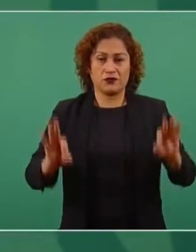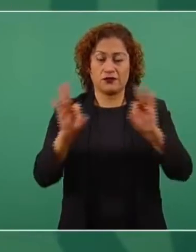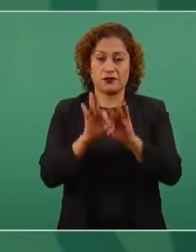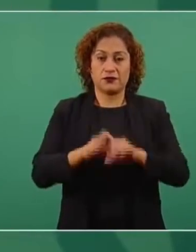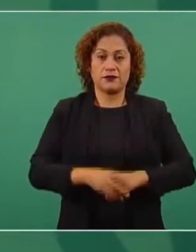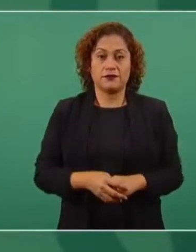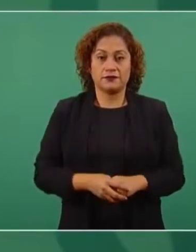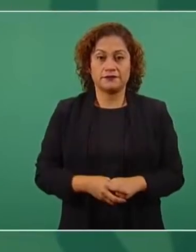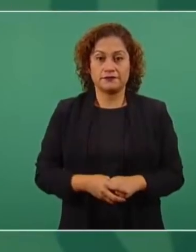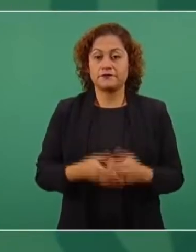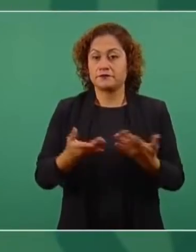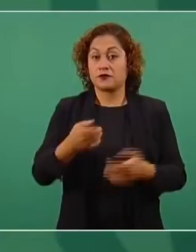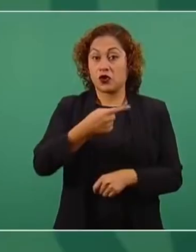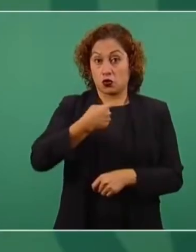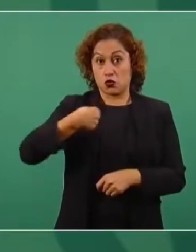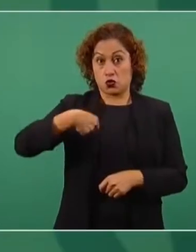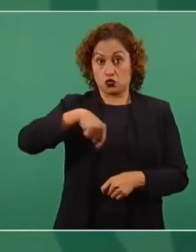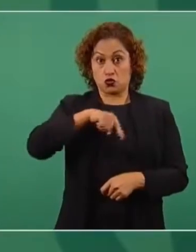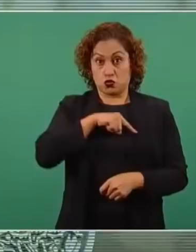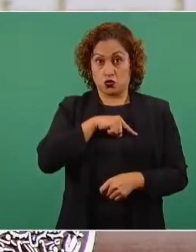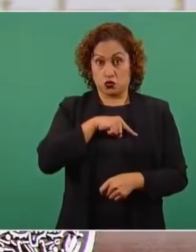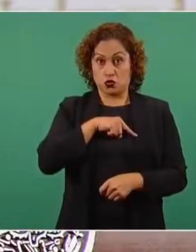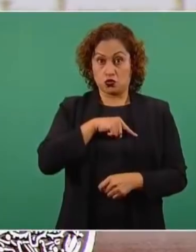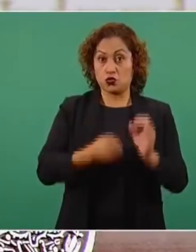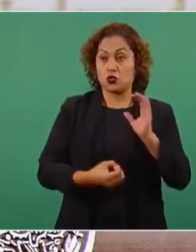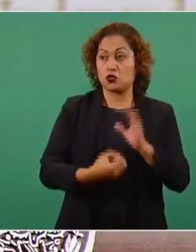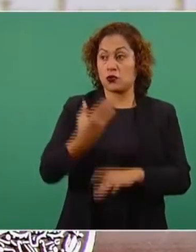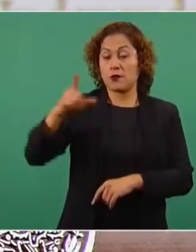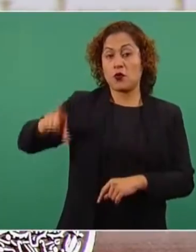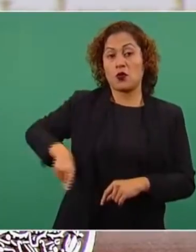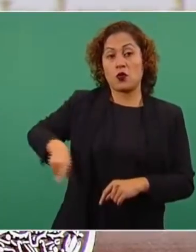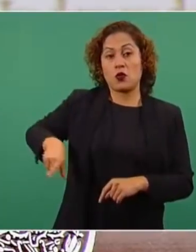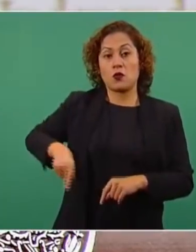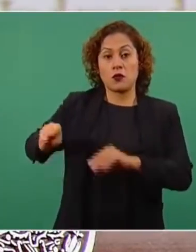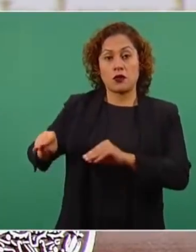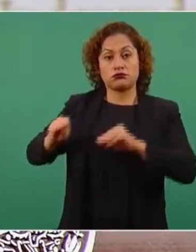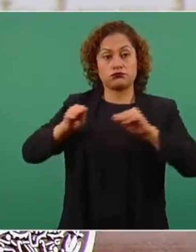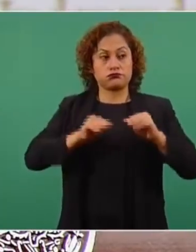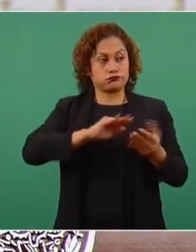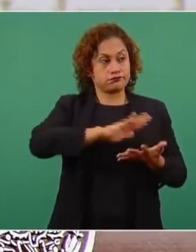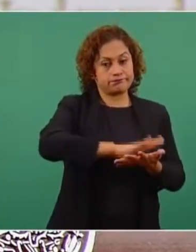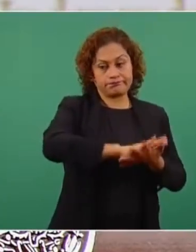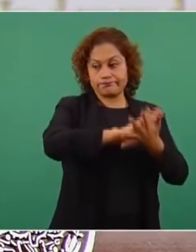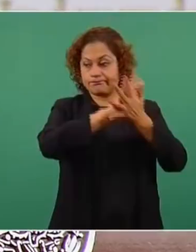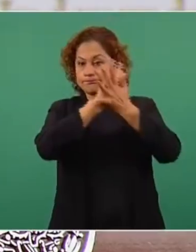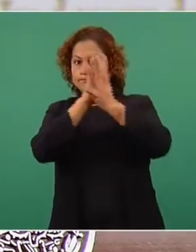estamos llevando a cabo una transformación y los opositores están desesperados, pero